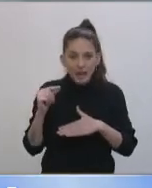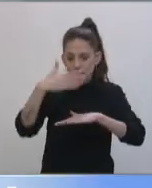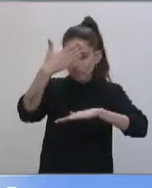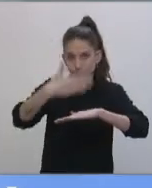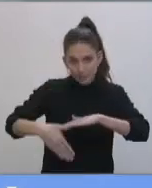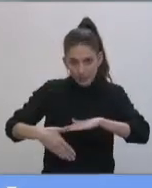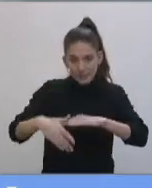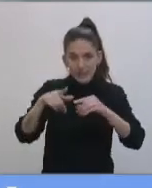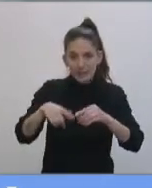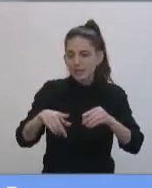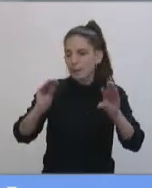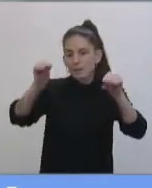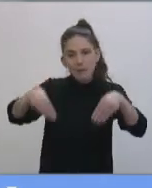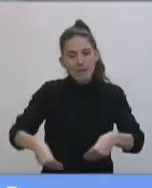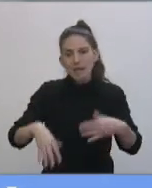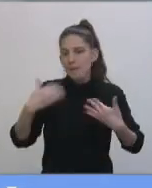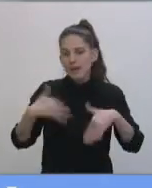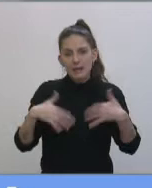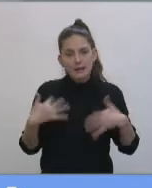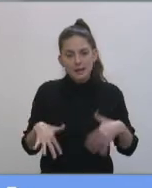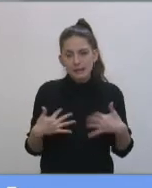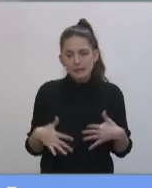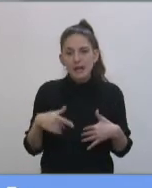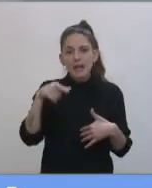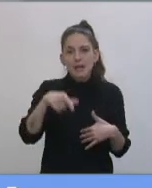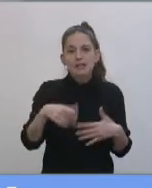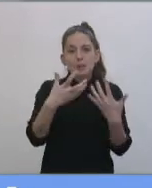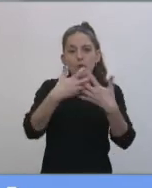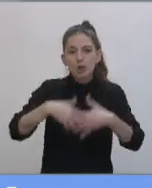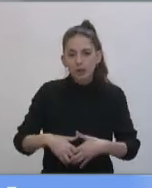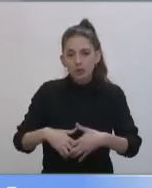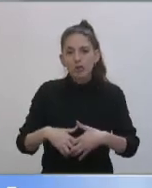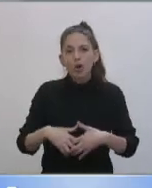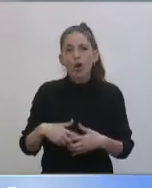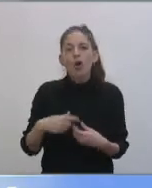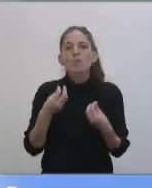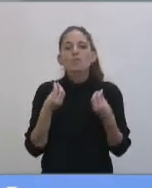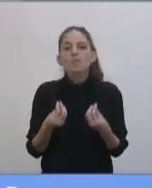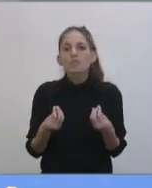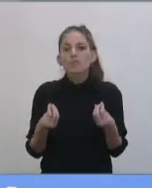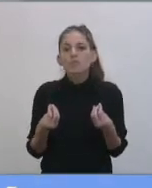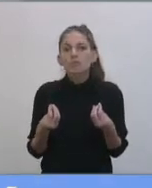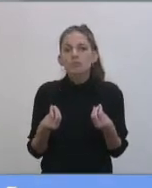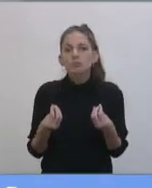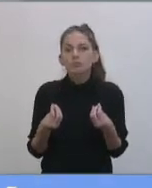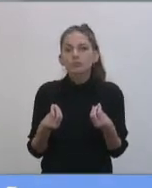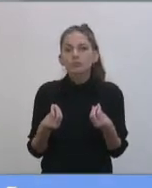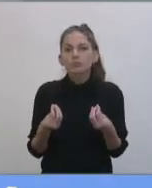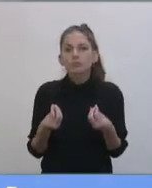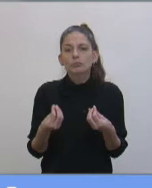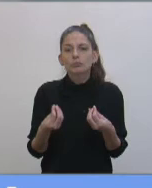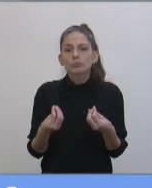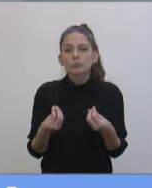frustrada emergencia, pero sí aquel proyecto que fue